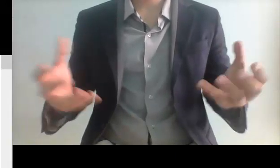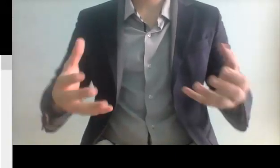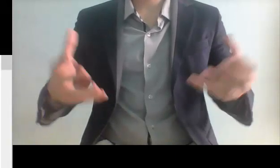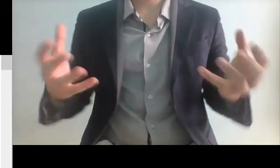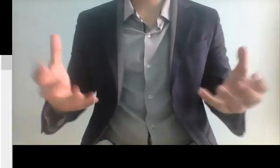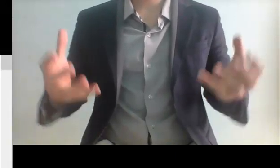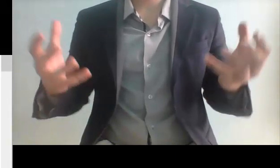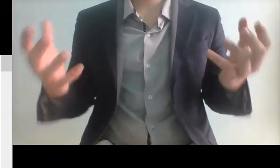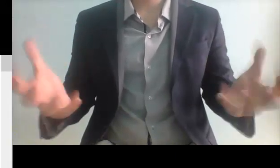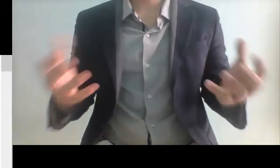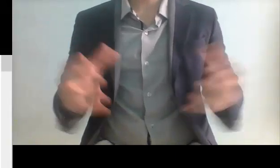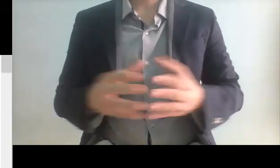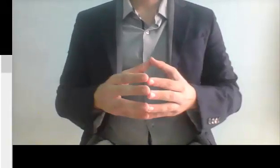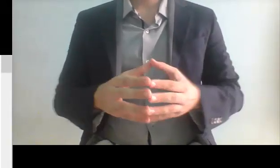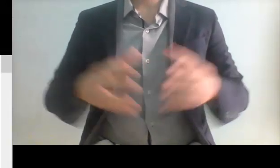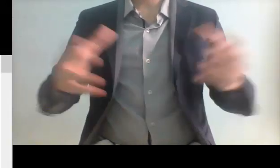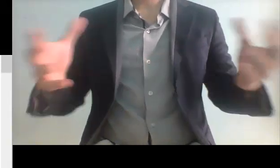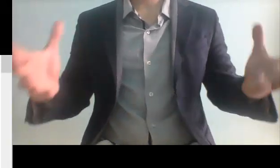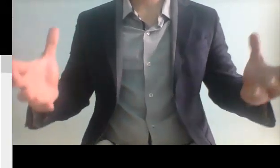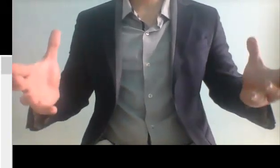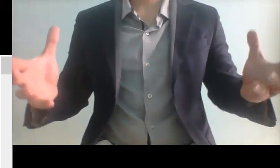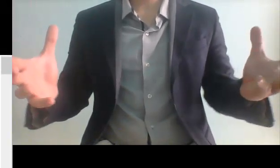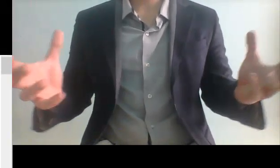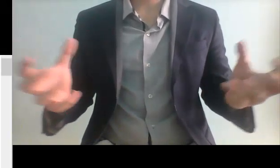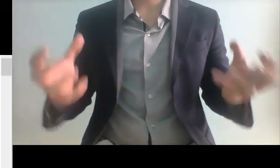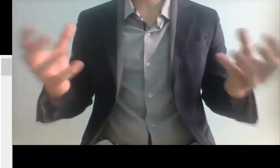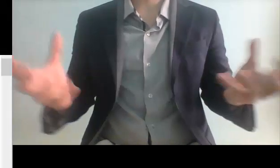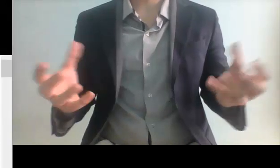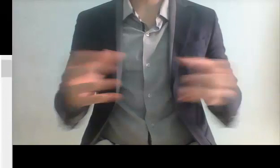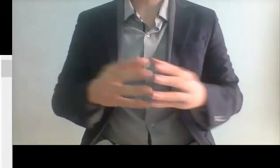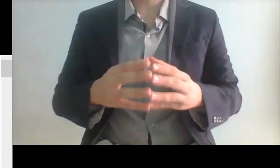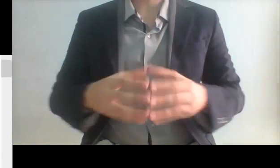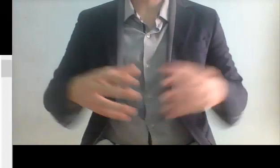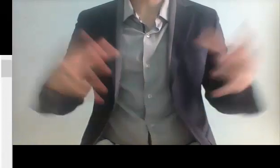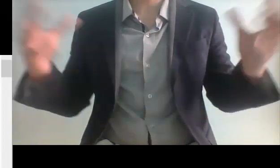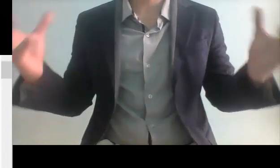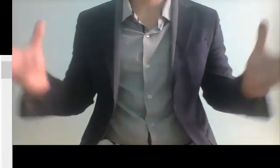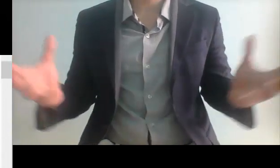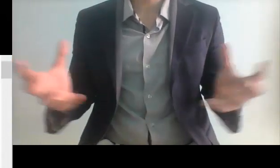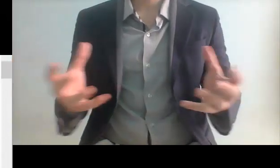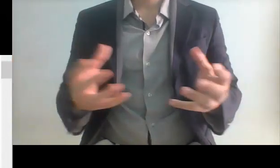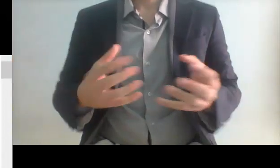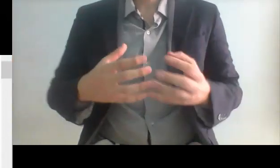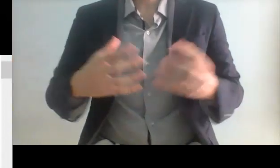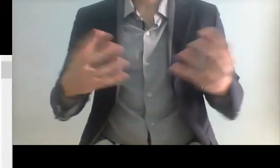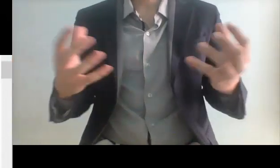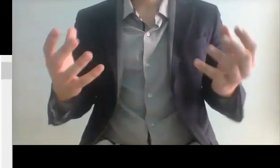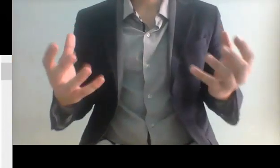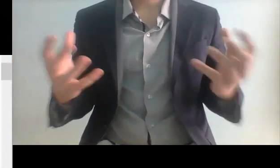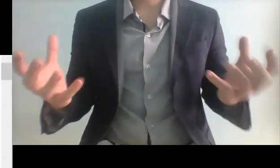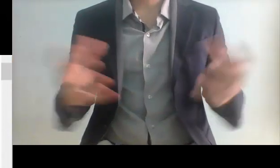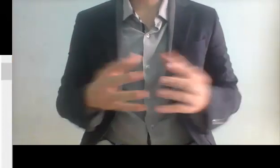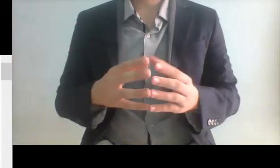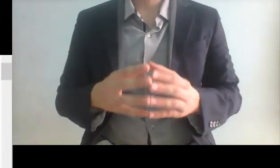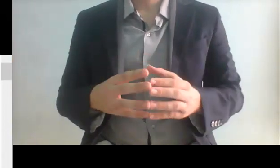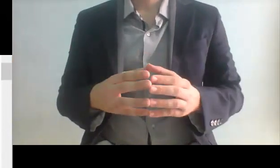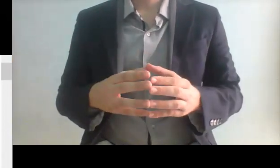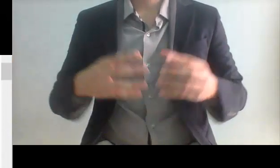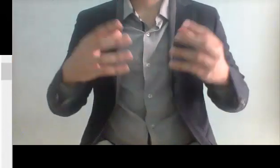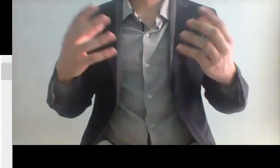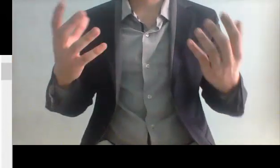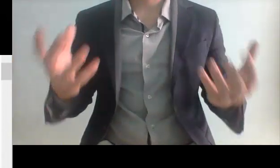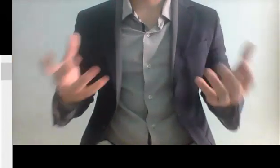incertidumbre en el mercado internacional decir no si llegan al poder todo se va a devastar incluso sacaron mensajes no solamente a nivel nacional